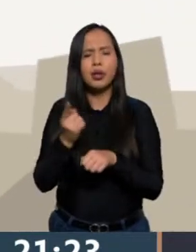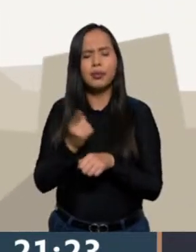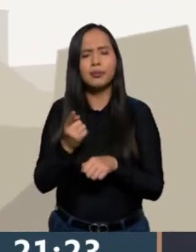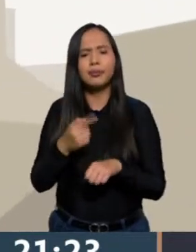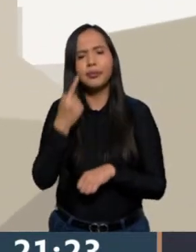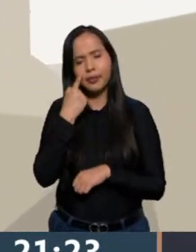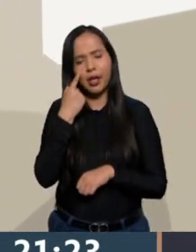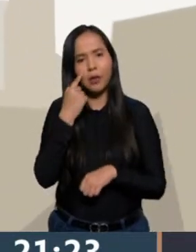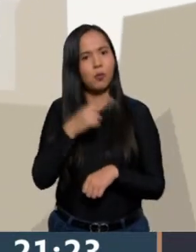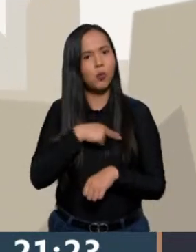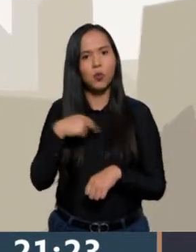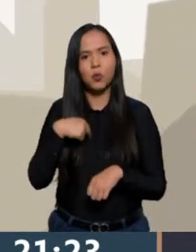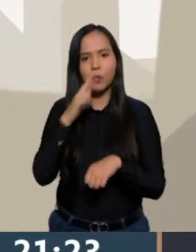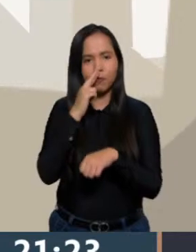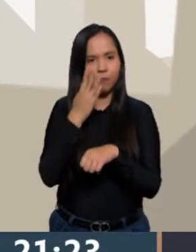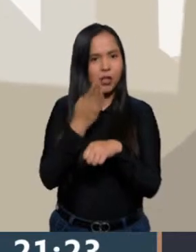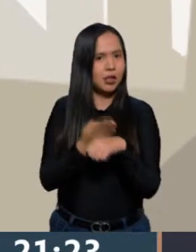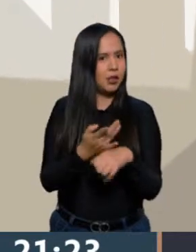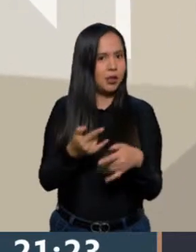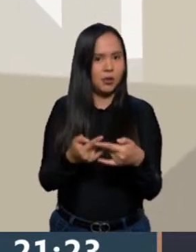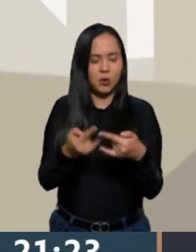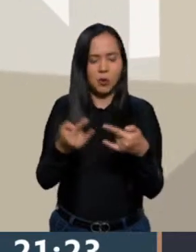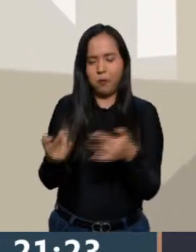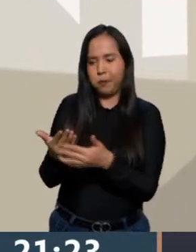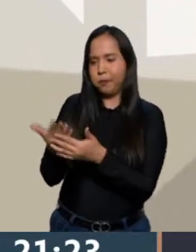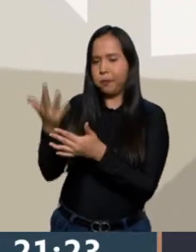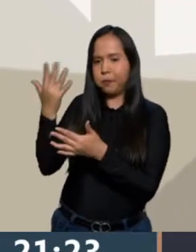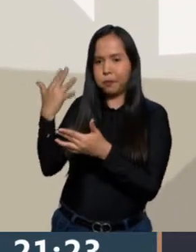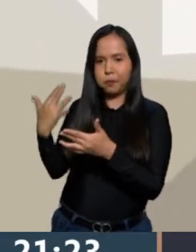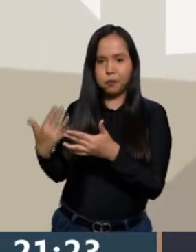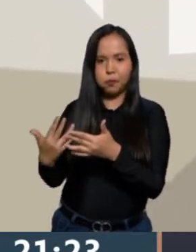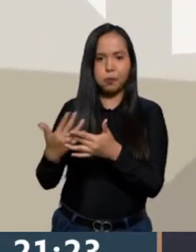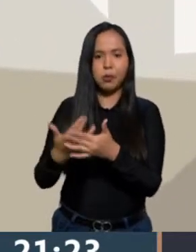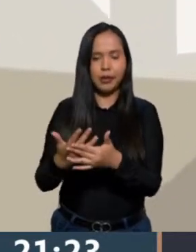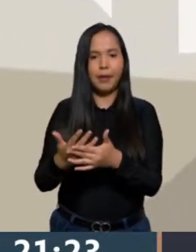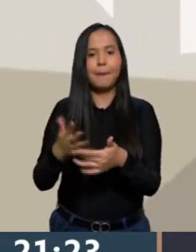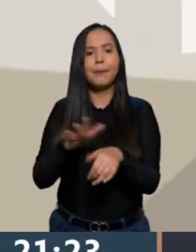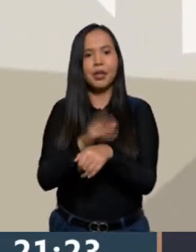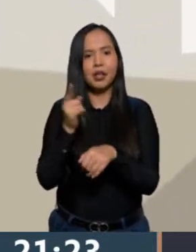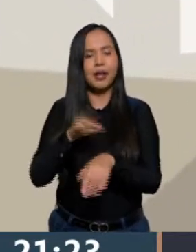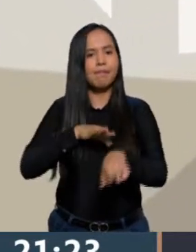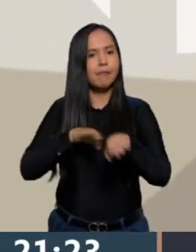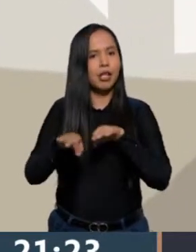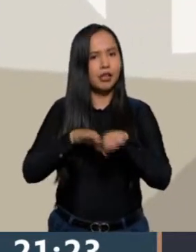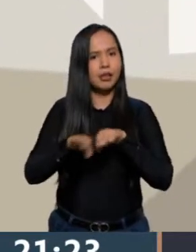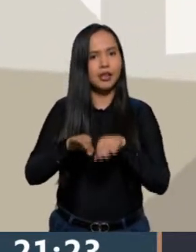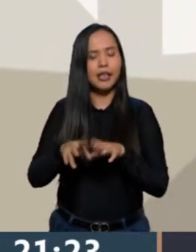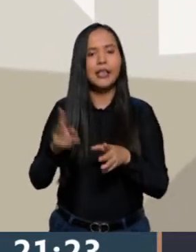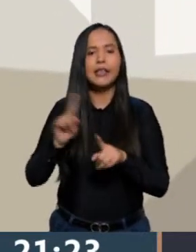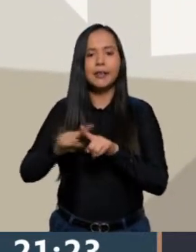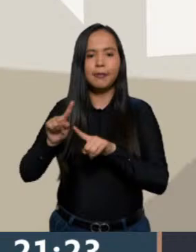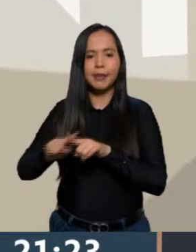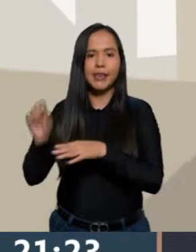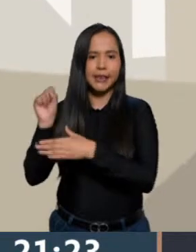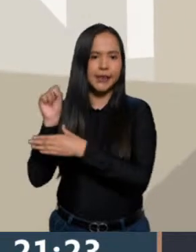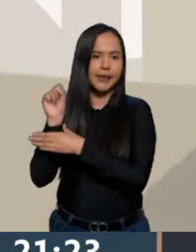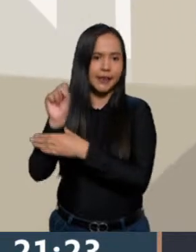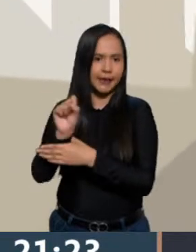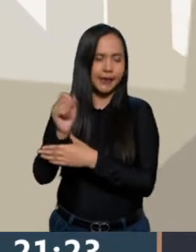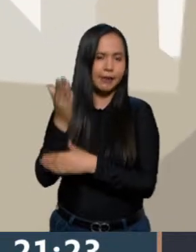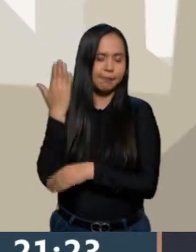mucha responsabilidad histórica, sobre todo por el desempeño histórico de los sindicatos de antes,